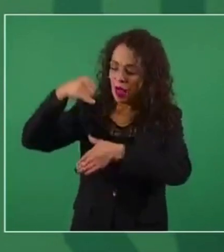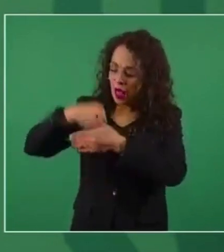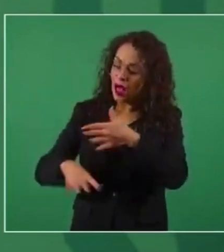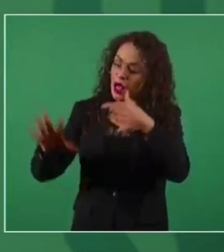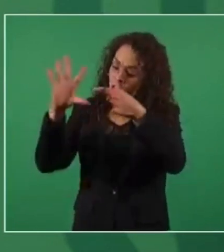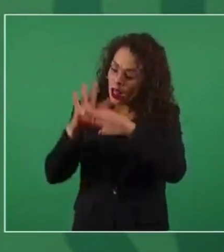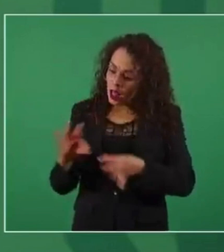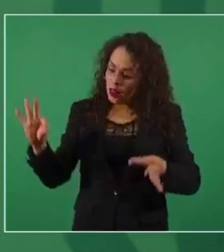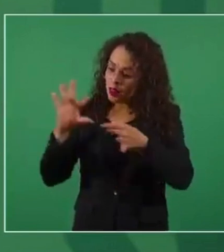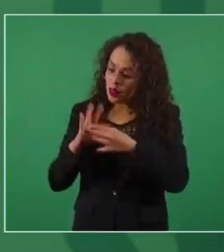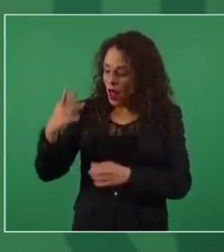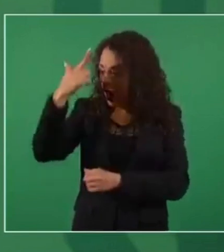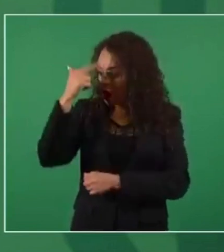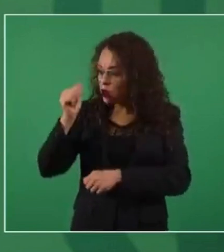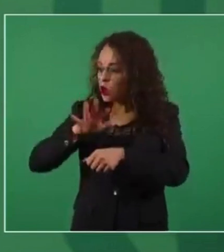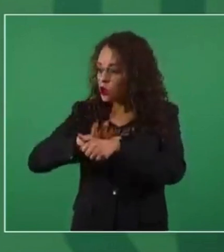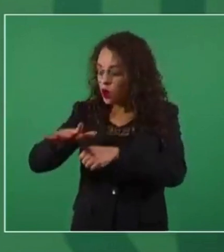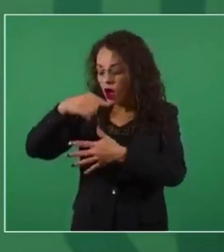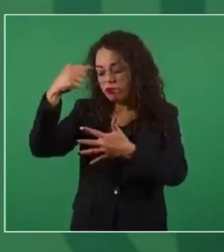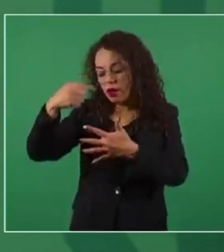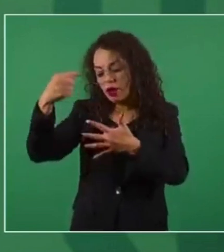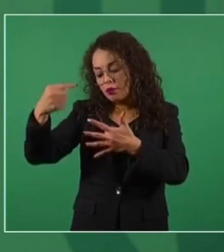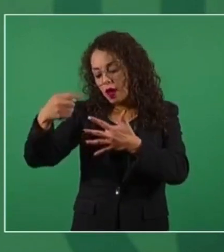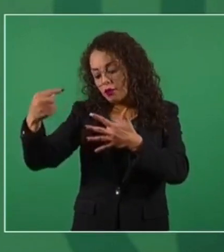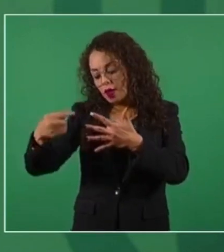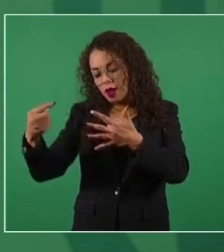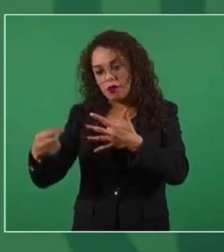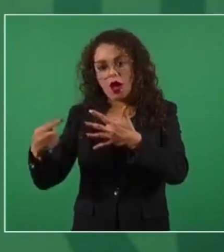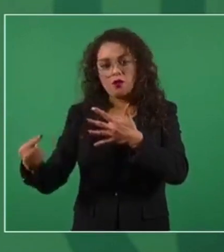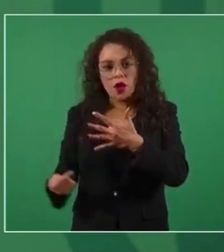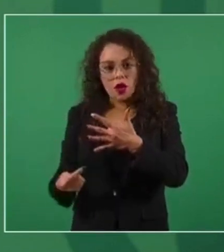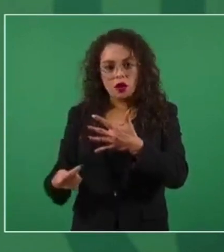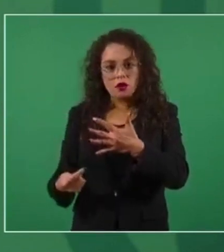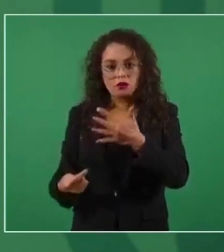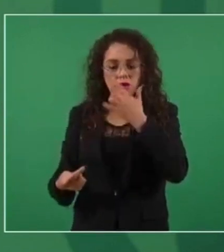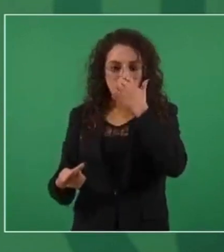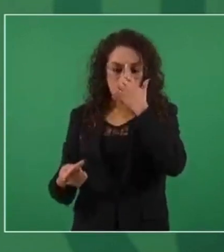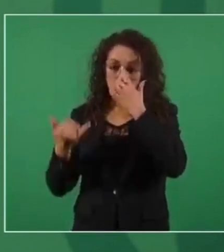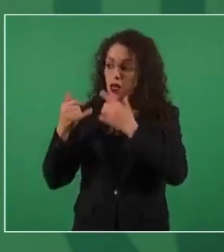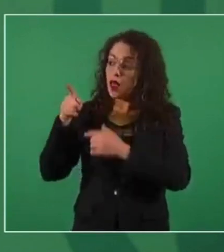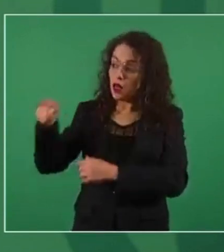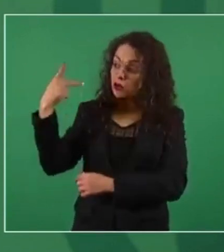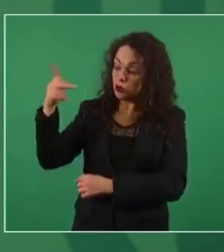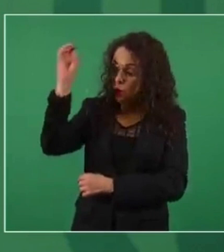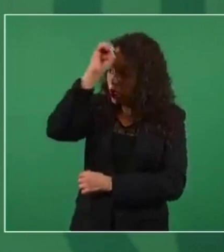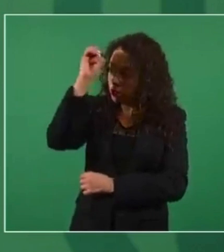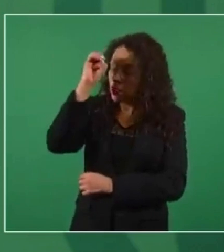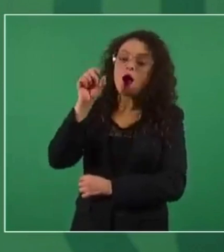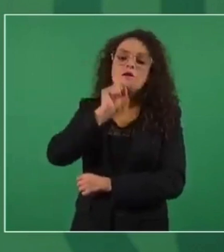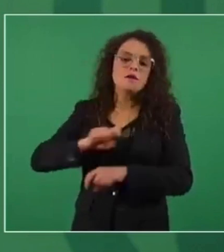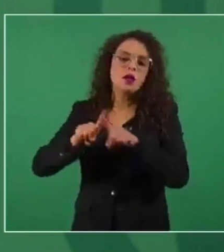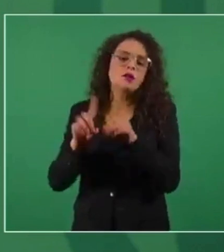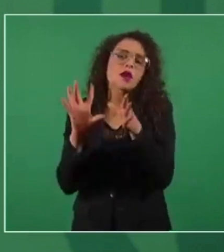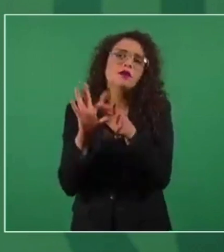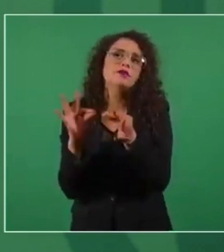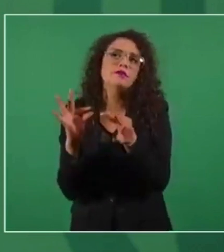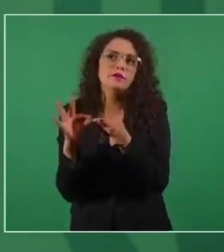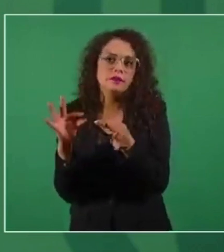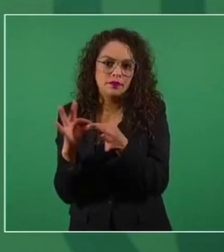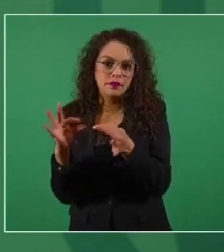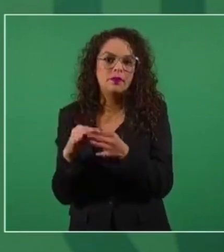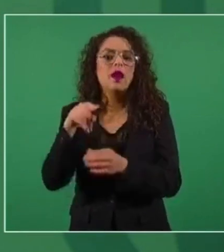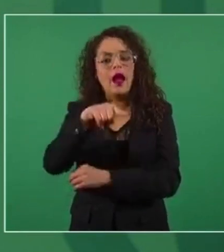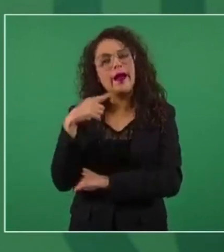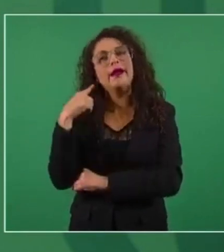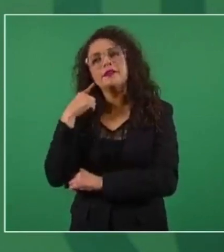y que también los escuche y que den sus puntos de vista. Y lo que tú estás planteando